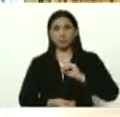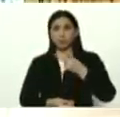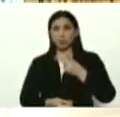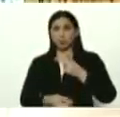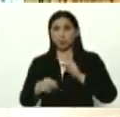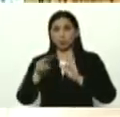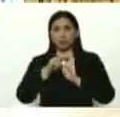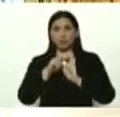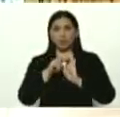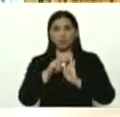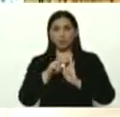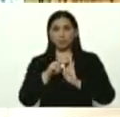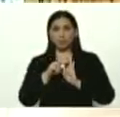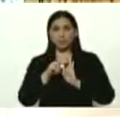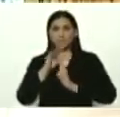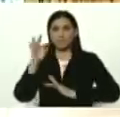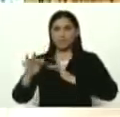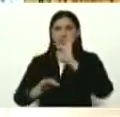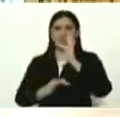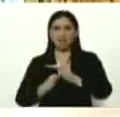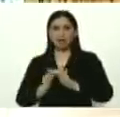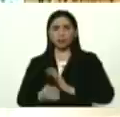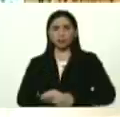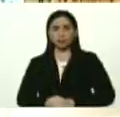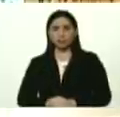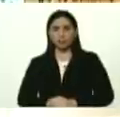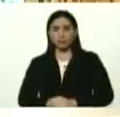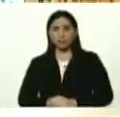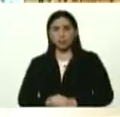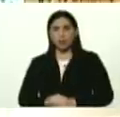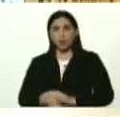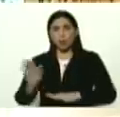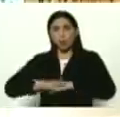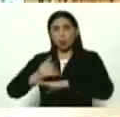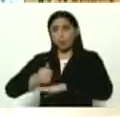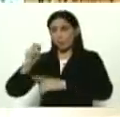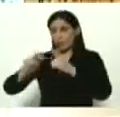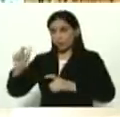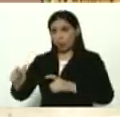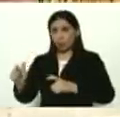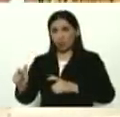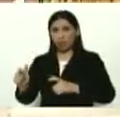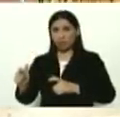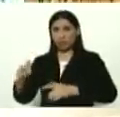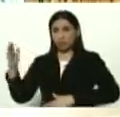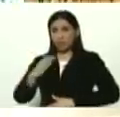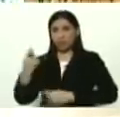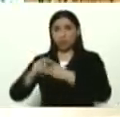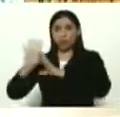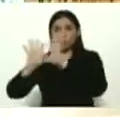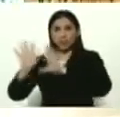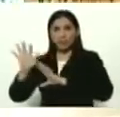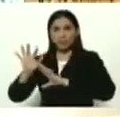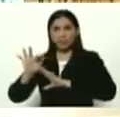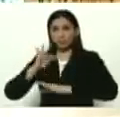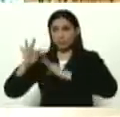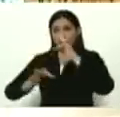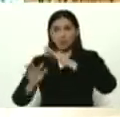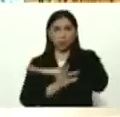nivel, los infectados directos por casos importados. Infectados allá en la frontera.